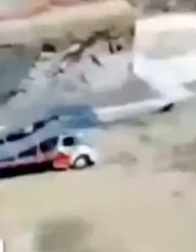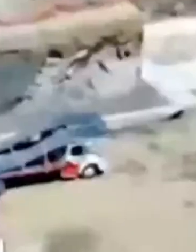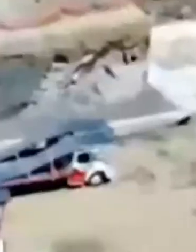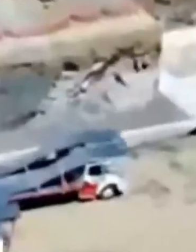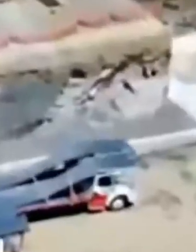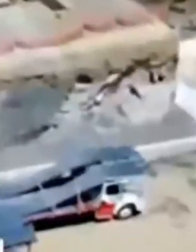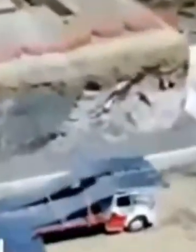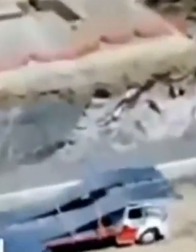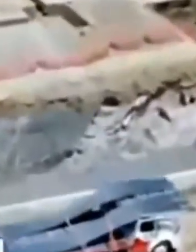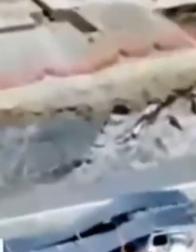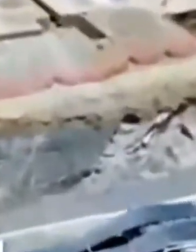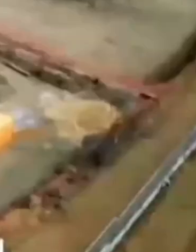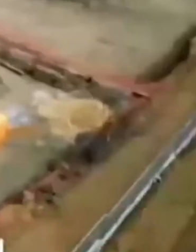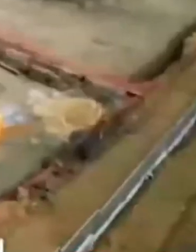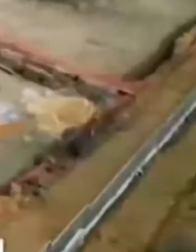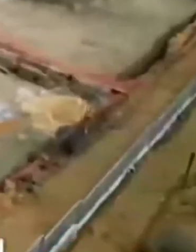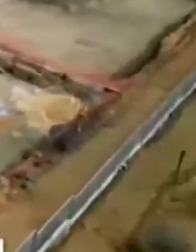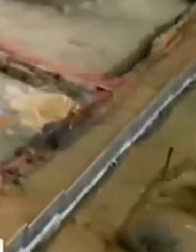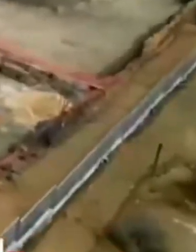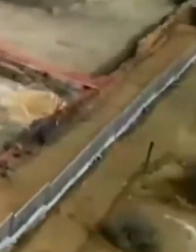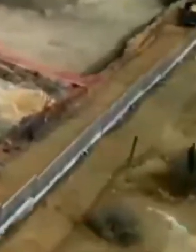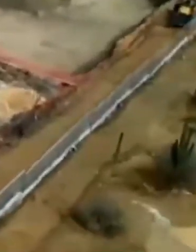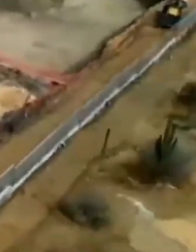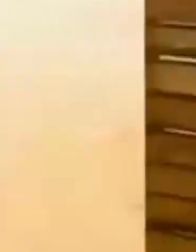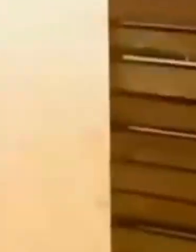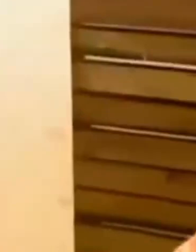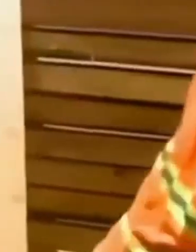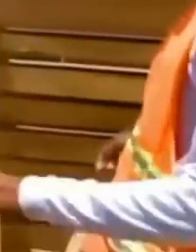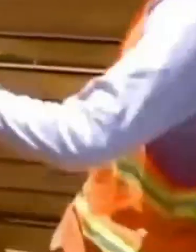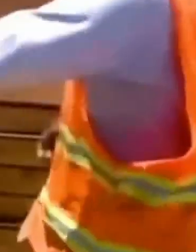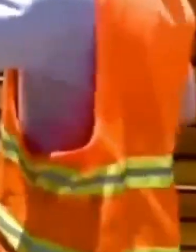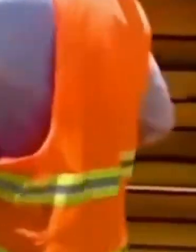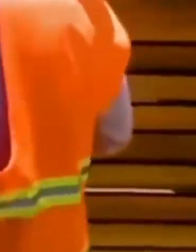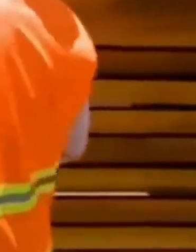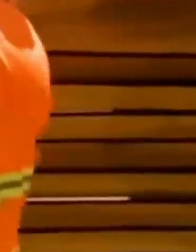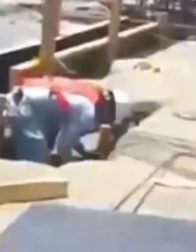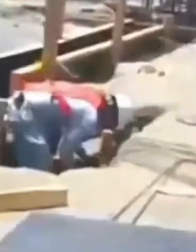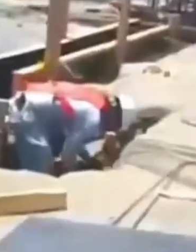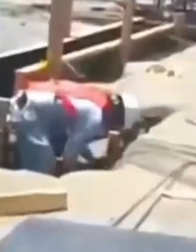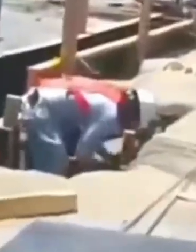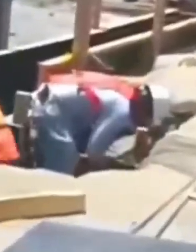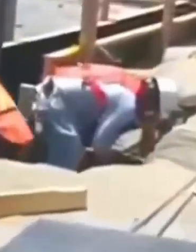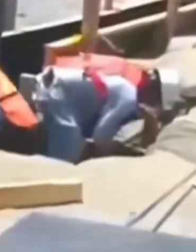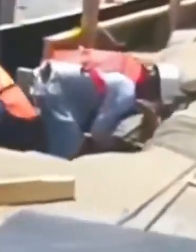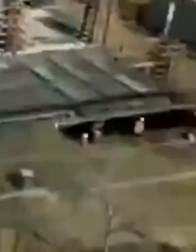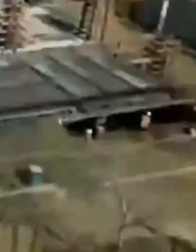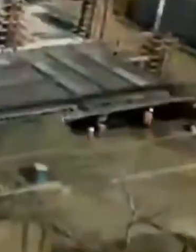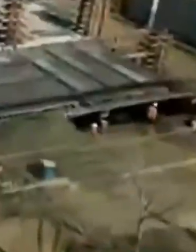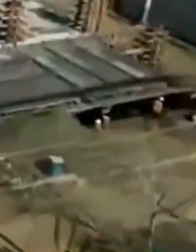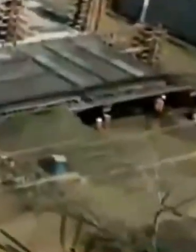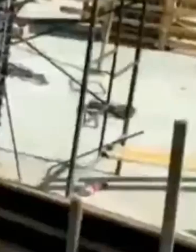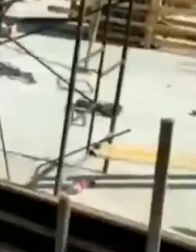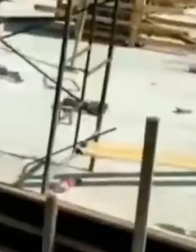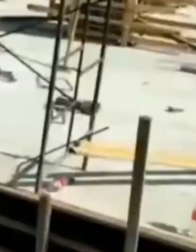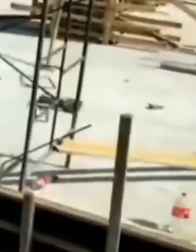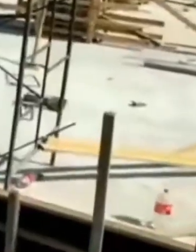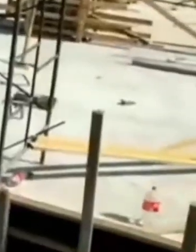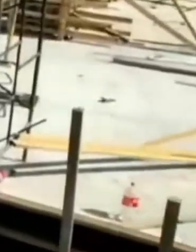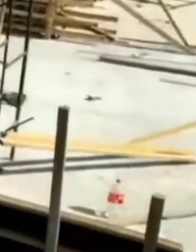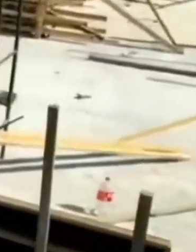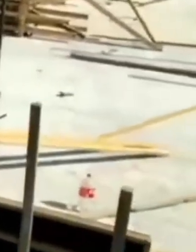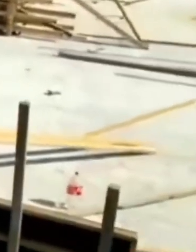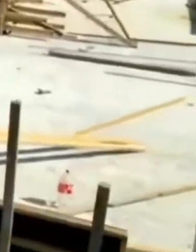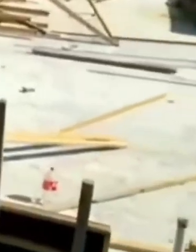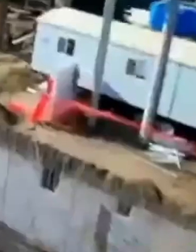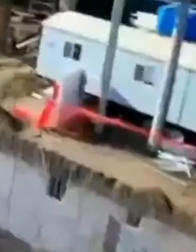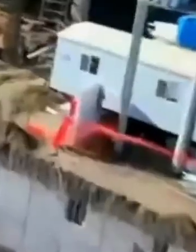convicción del Issste de cerrar las brechas de atención de salud y brindar servicios de calidad para las y los derechohabientes. Con una